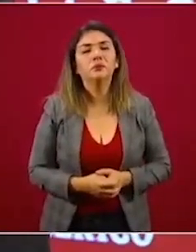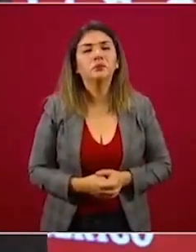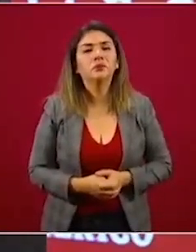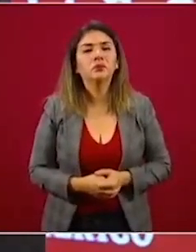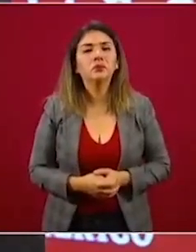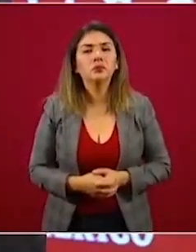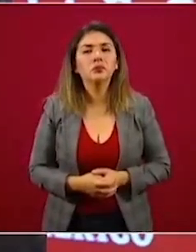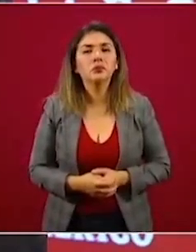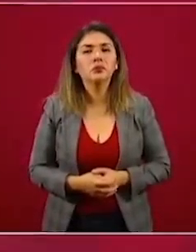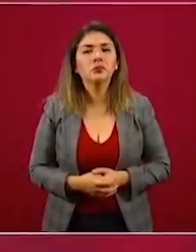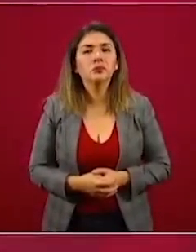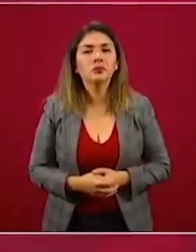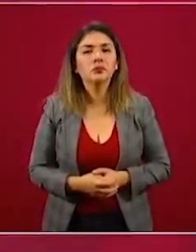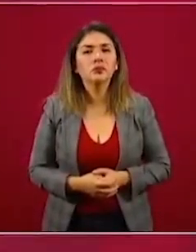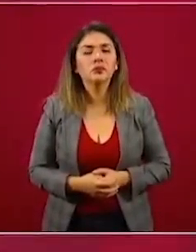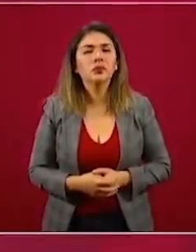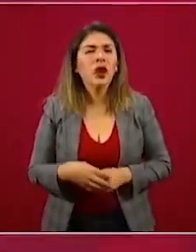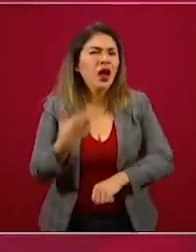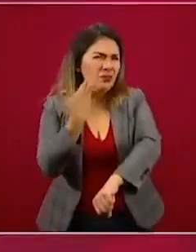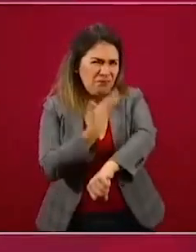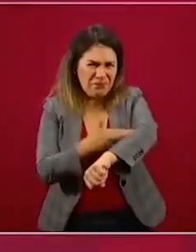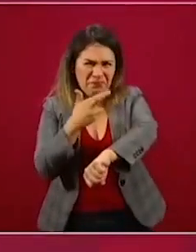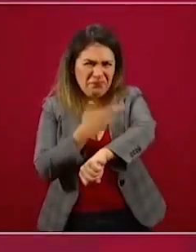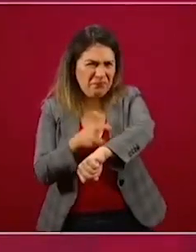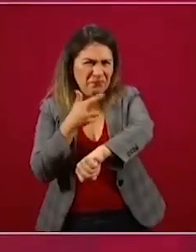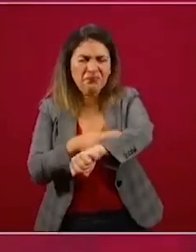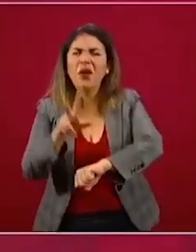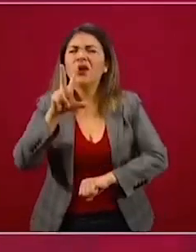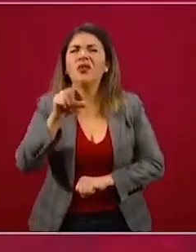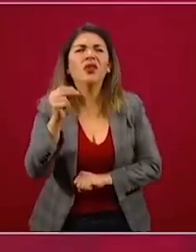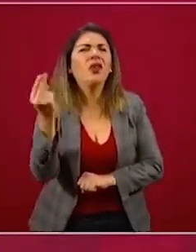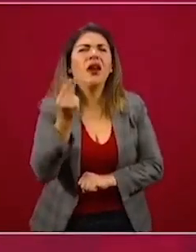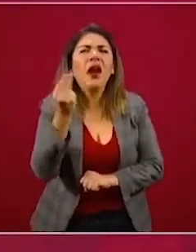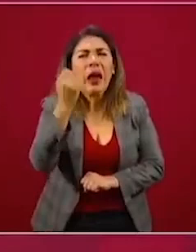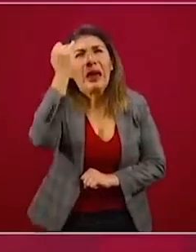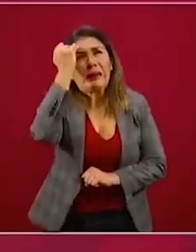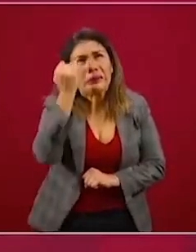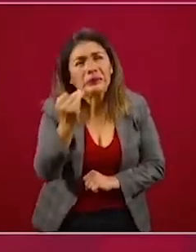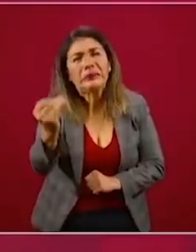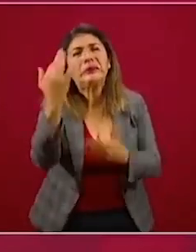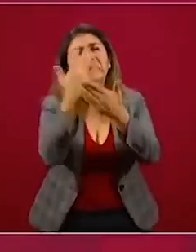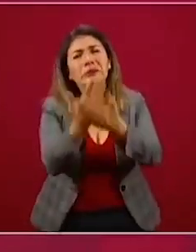sin burocracia, es decir,